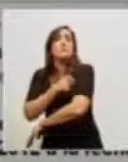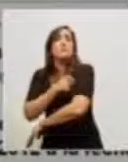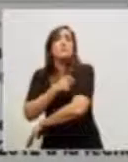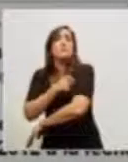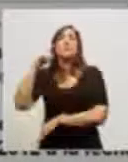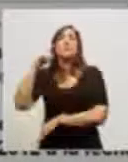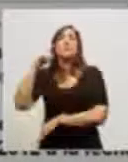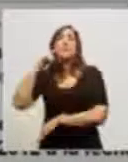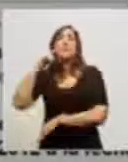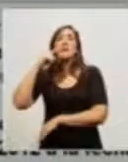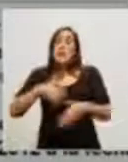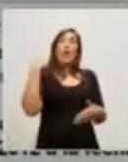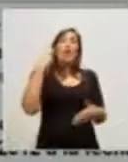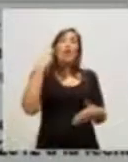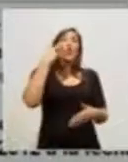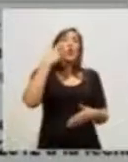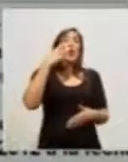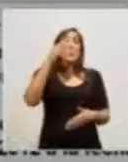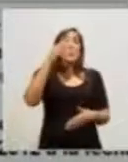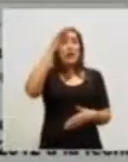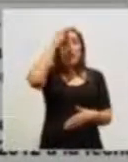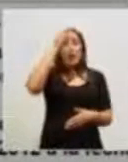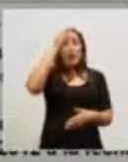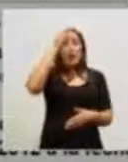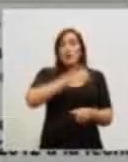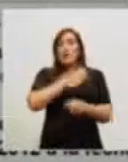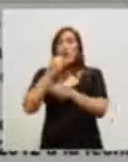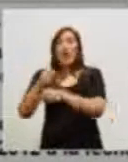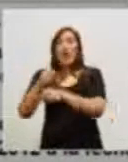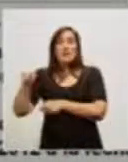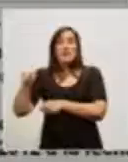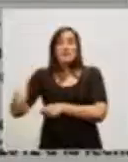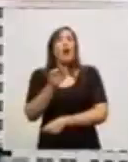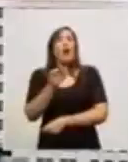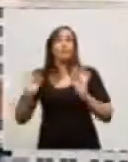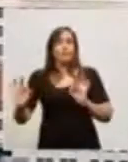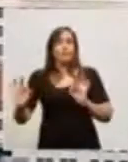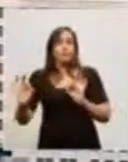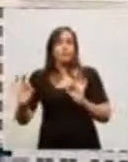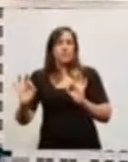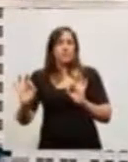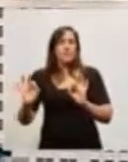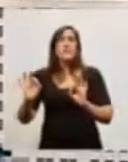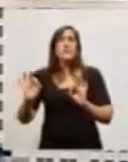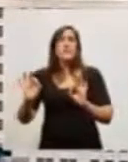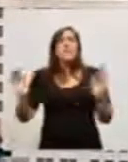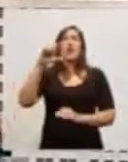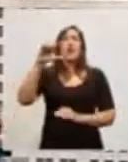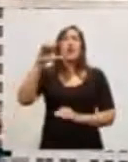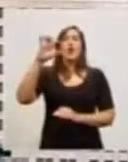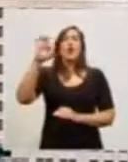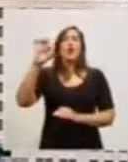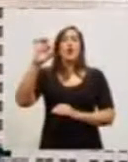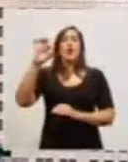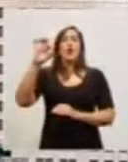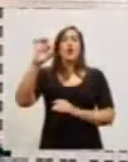embarazadas desde el año 2012 a la fecha. Y bueno, la disminución del coqueluche, ¿se acuerdan